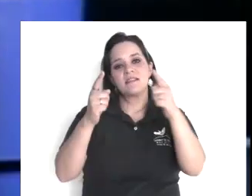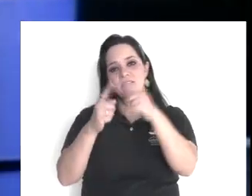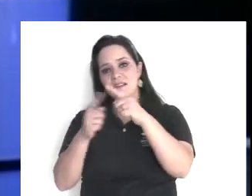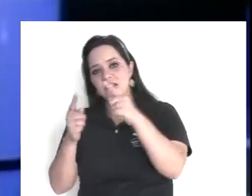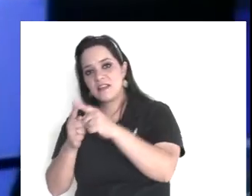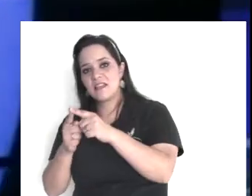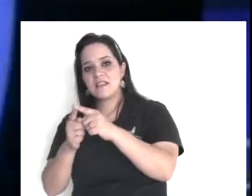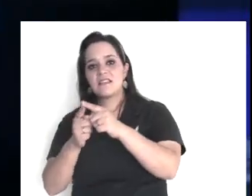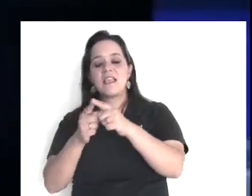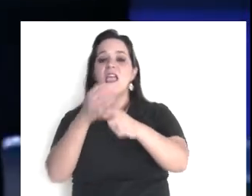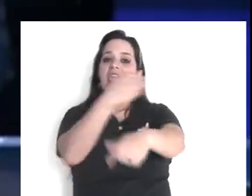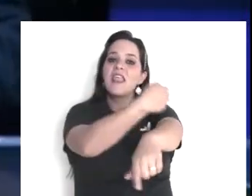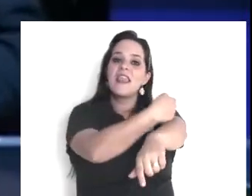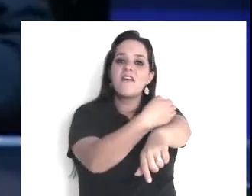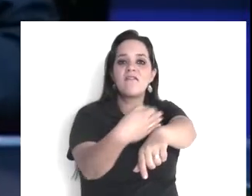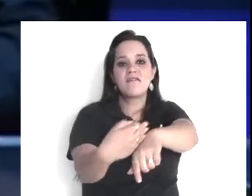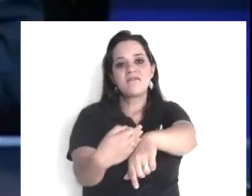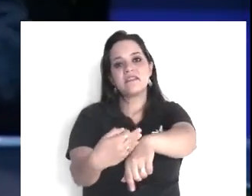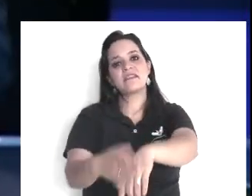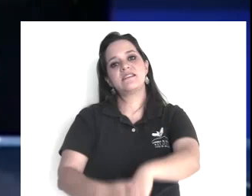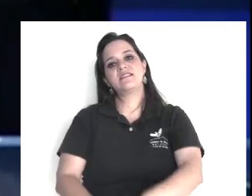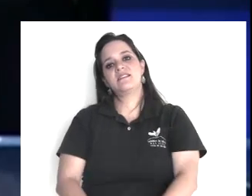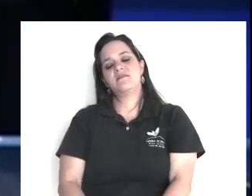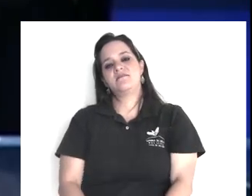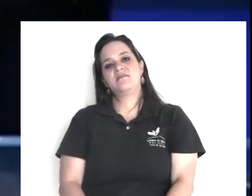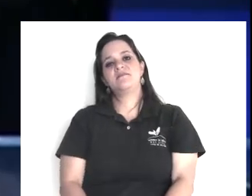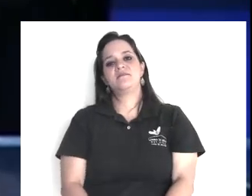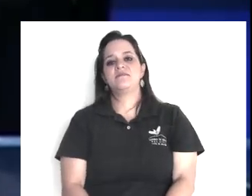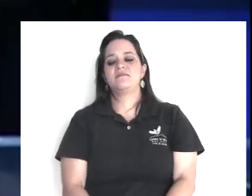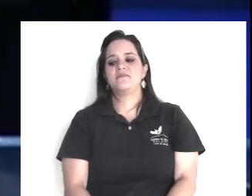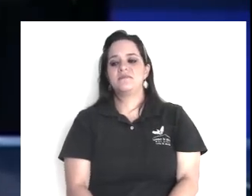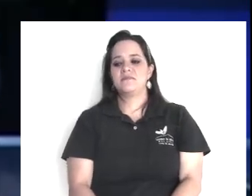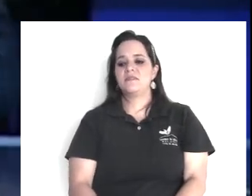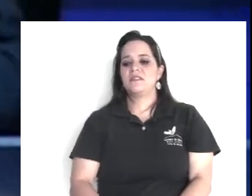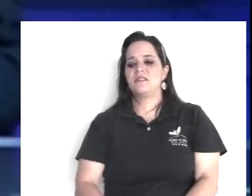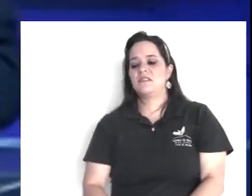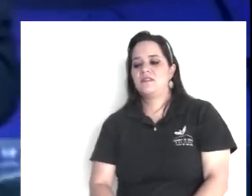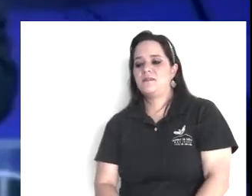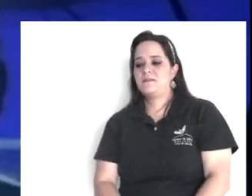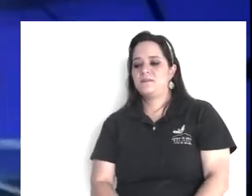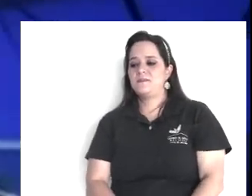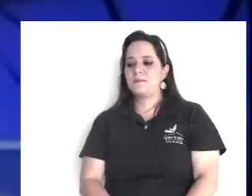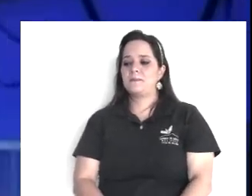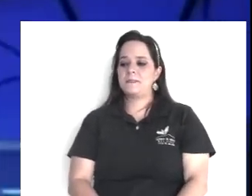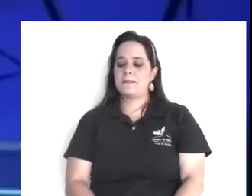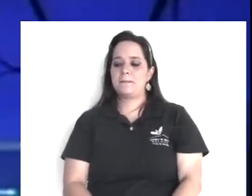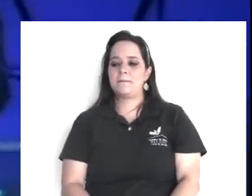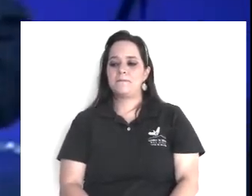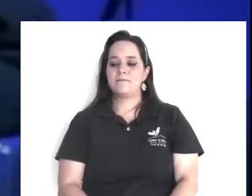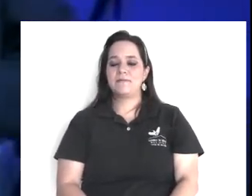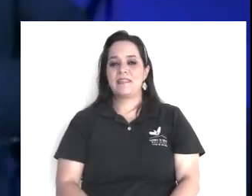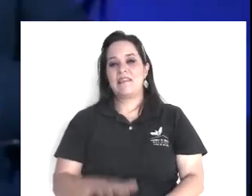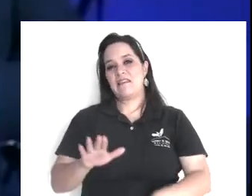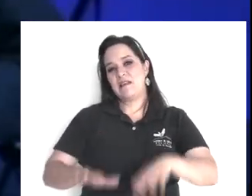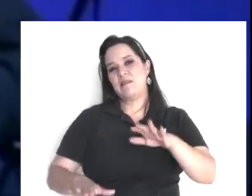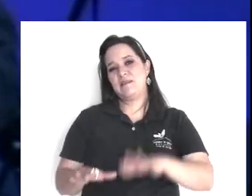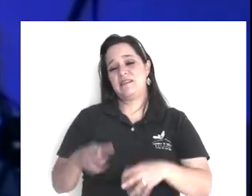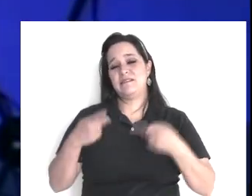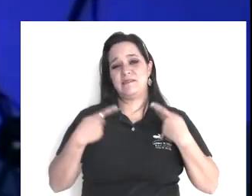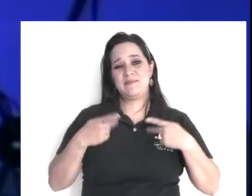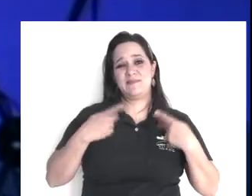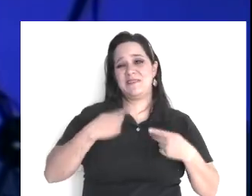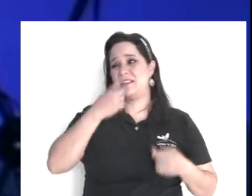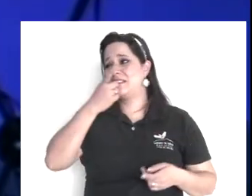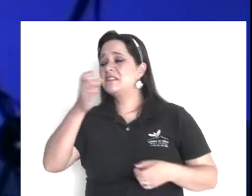si alguno se creía muy santo, ya, ya esa creencia tuya, ya, ya está bajando, porque esto es, de lo